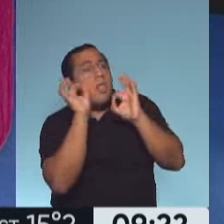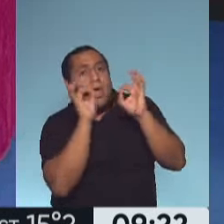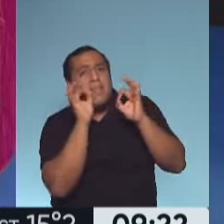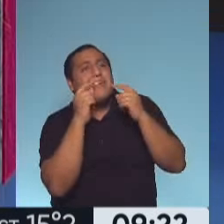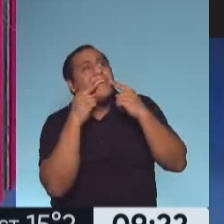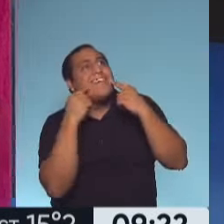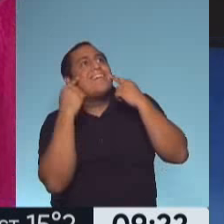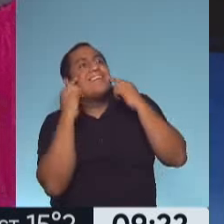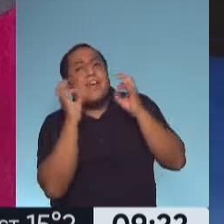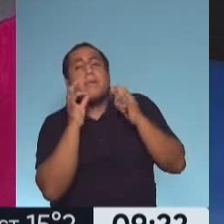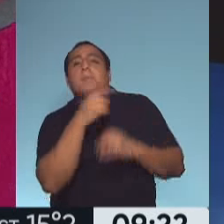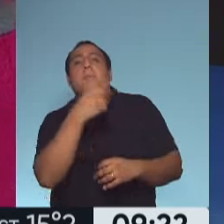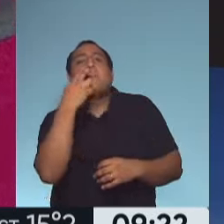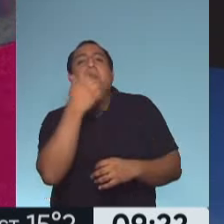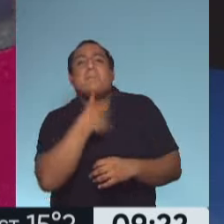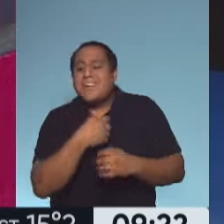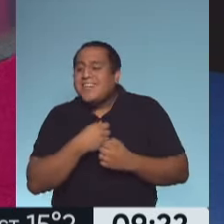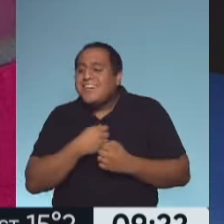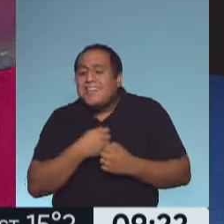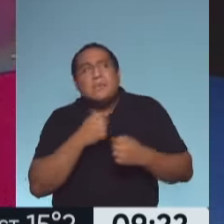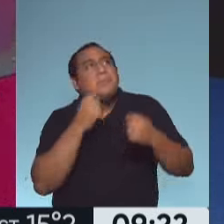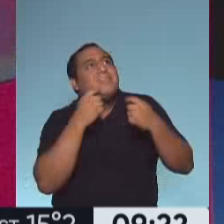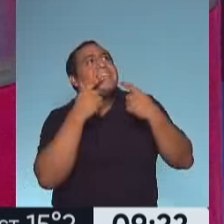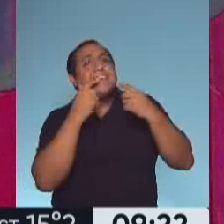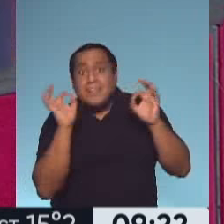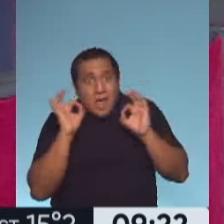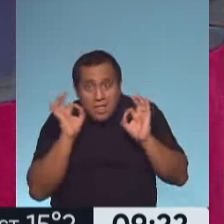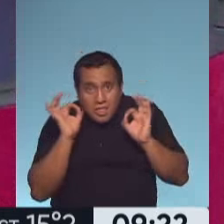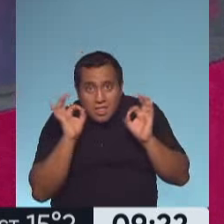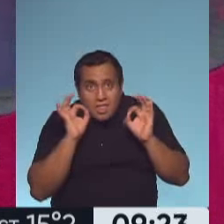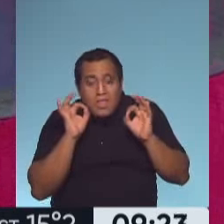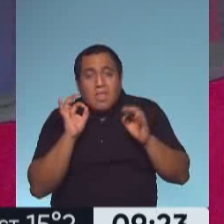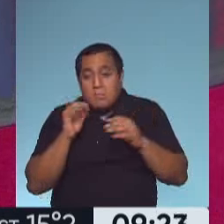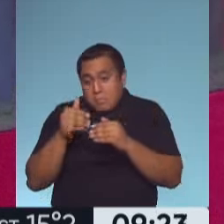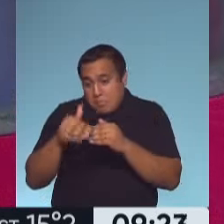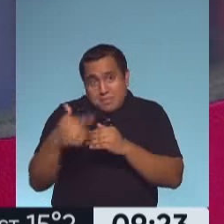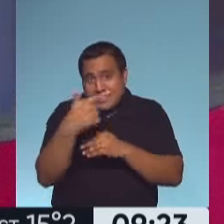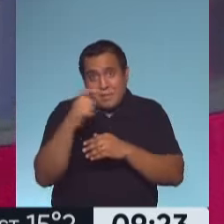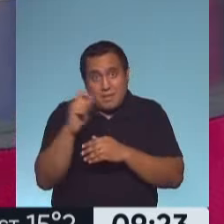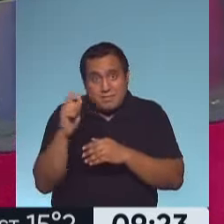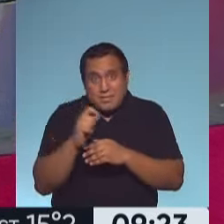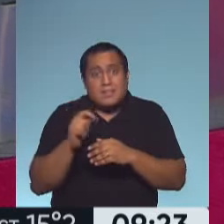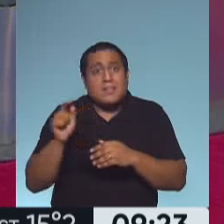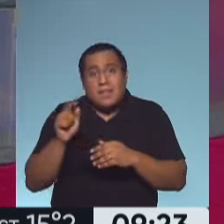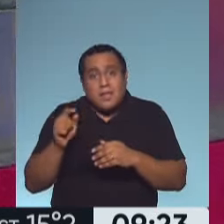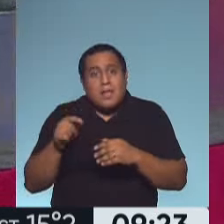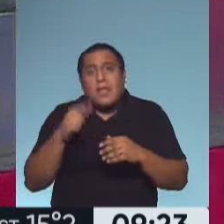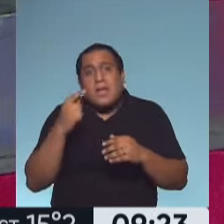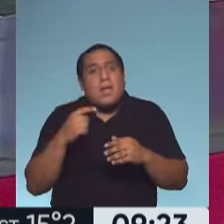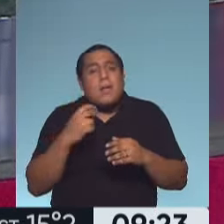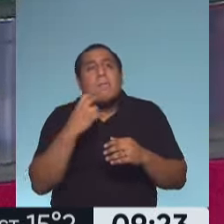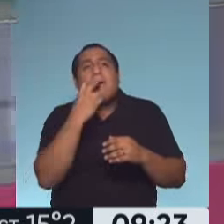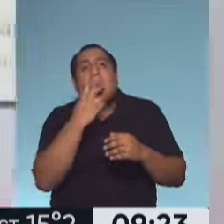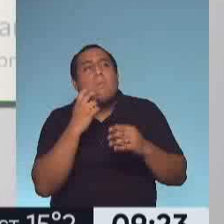sonríe cuando su mamá o su papá le sonríe, a los seis meses si no balbucea, si no hace esos